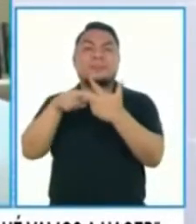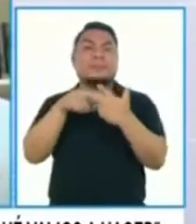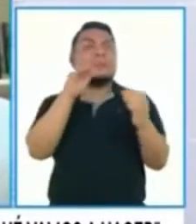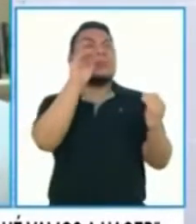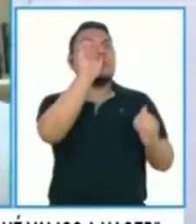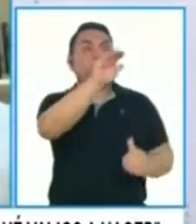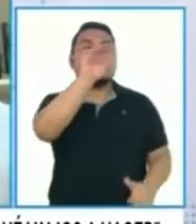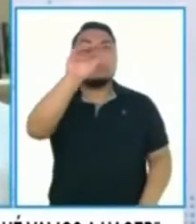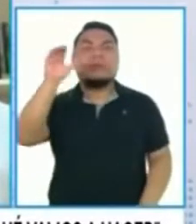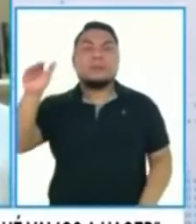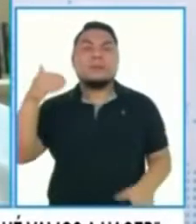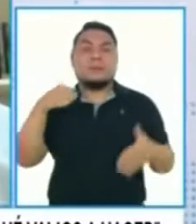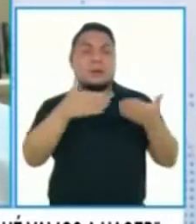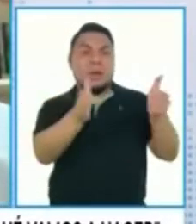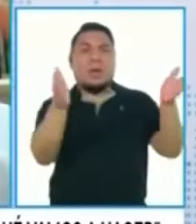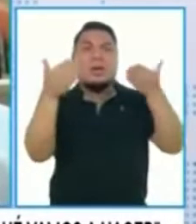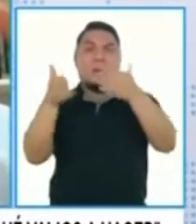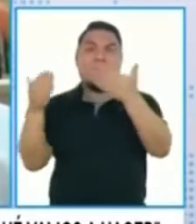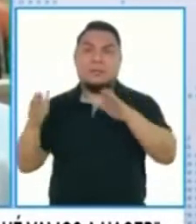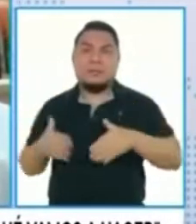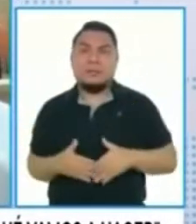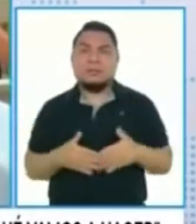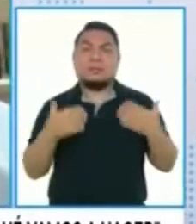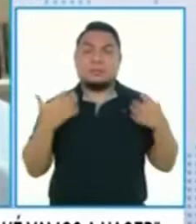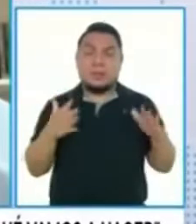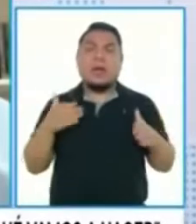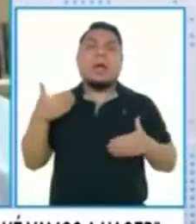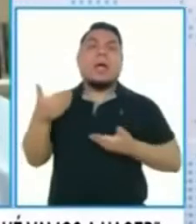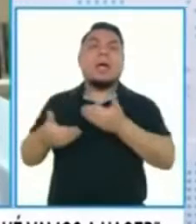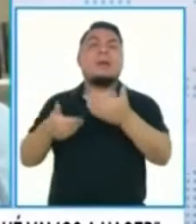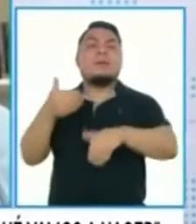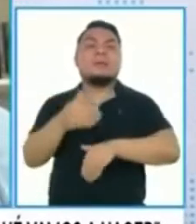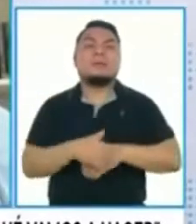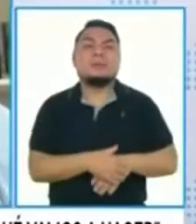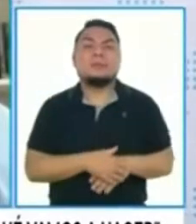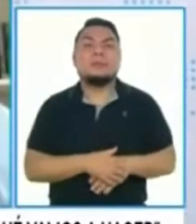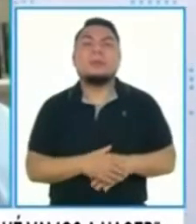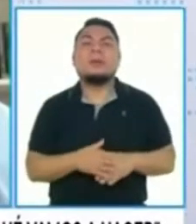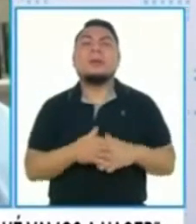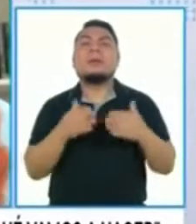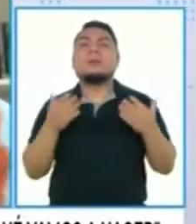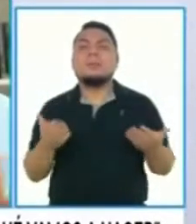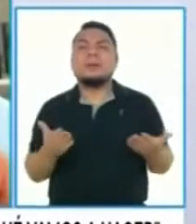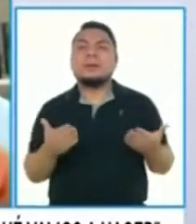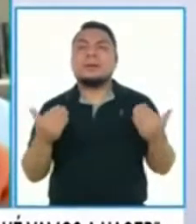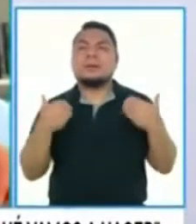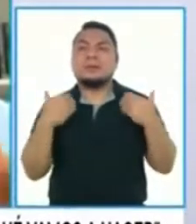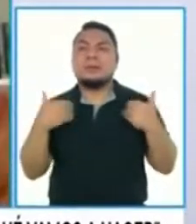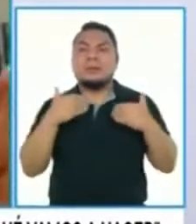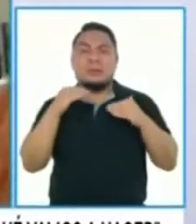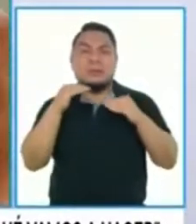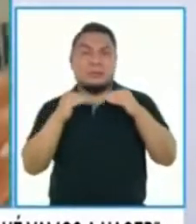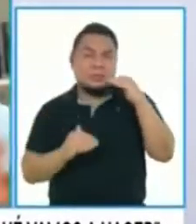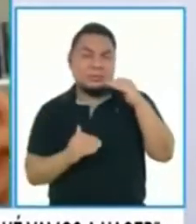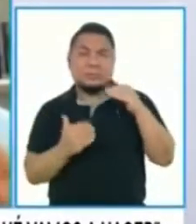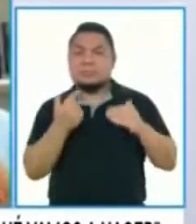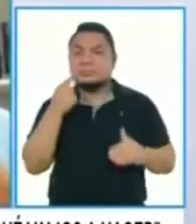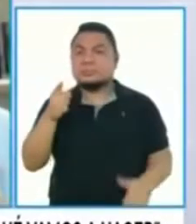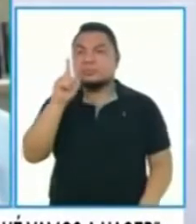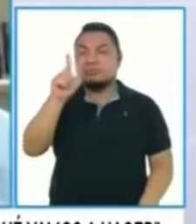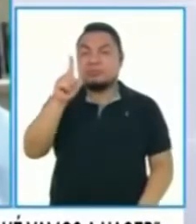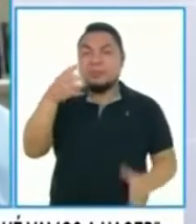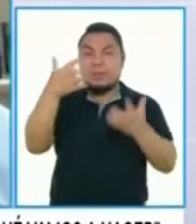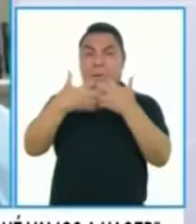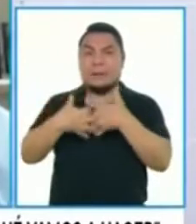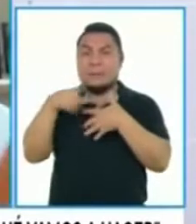están abiertas, esas tres puertas han avanzado, pero hemos tenido un bache en el caso de una